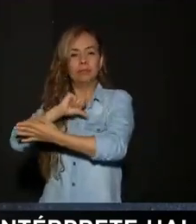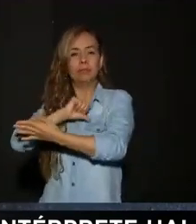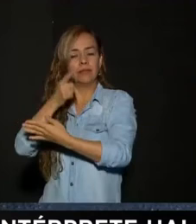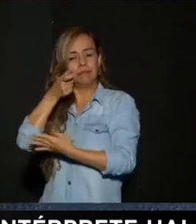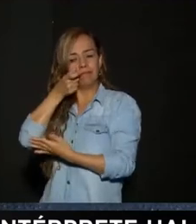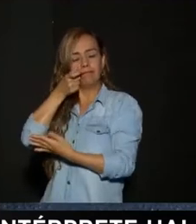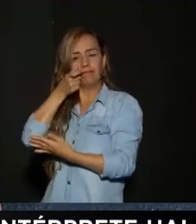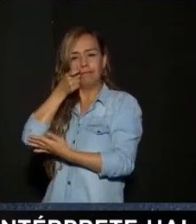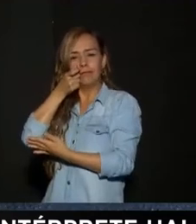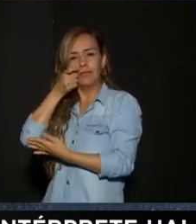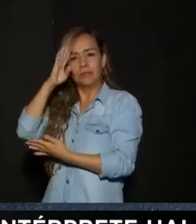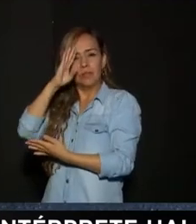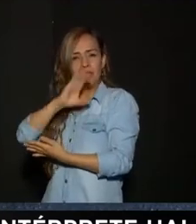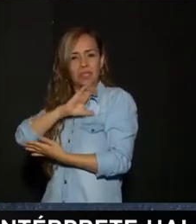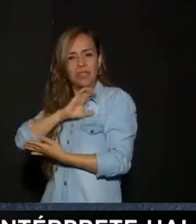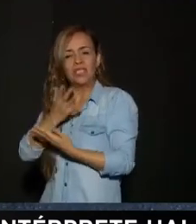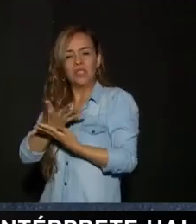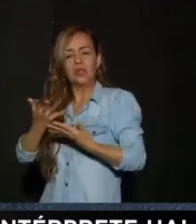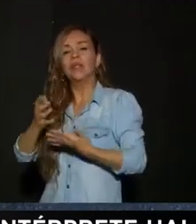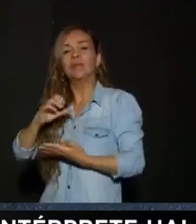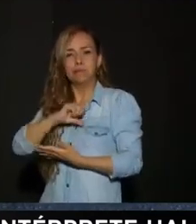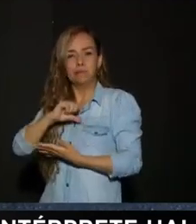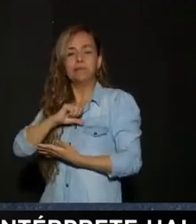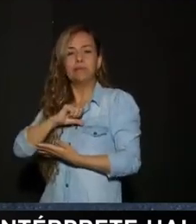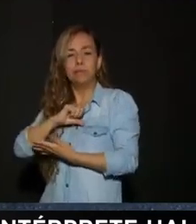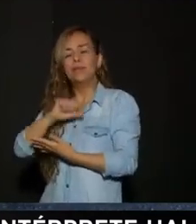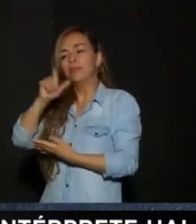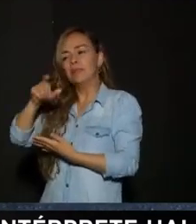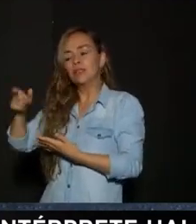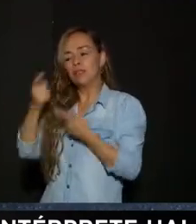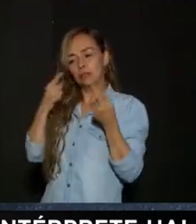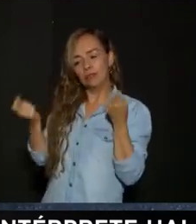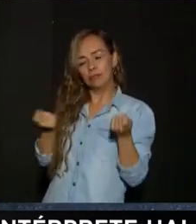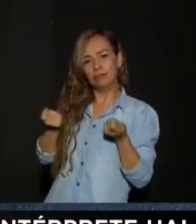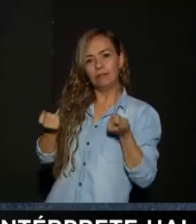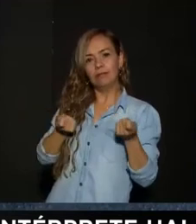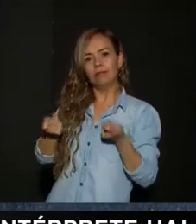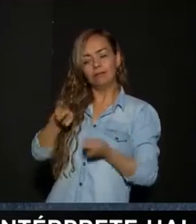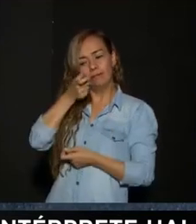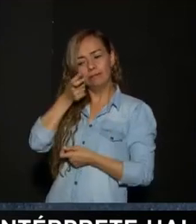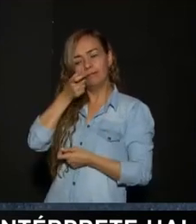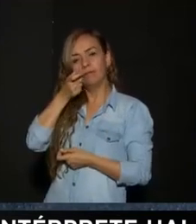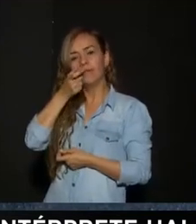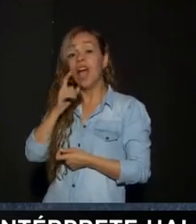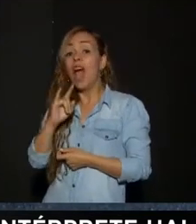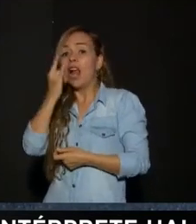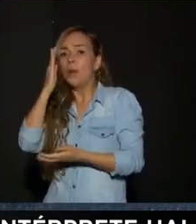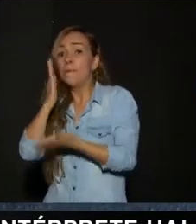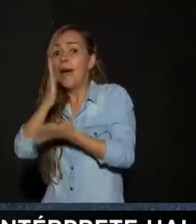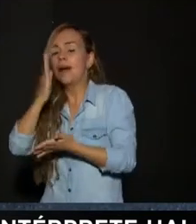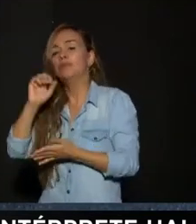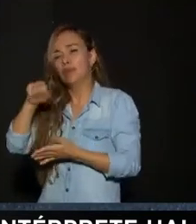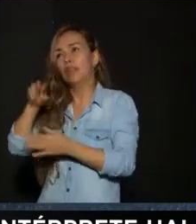la medida En que se haga más viral Va a reaccionar a eso Y pues muy seguramente Va a atender La necesidad Que se está presentando Twitter